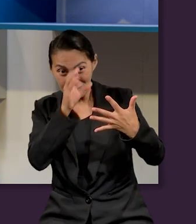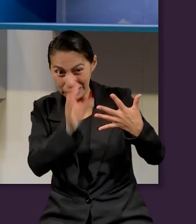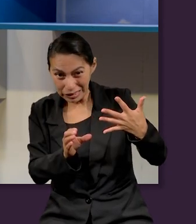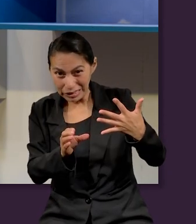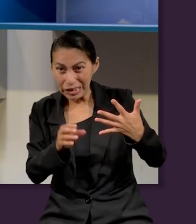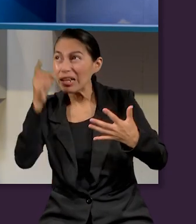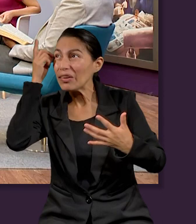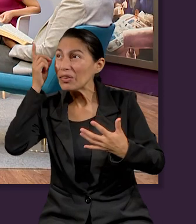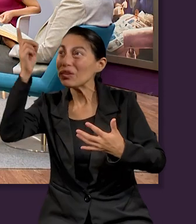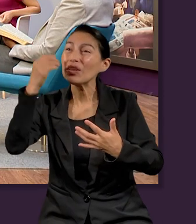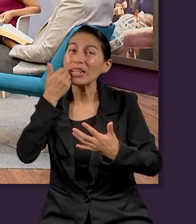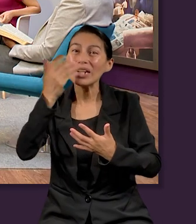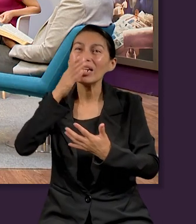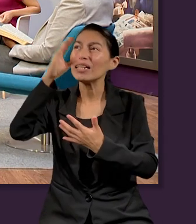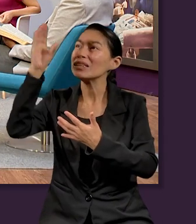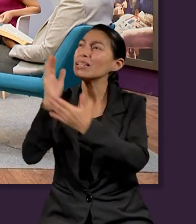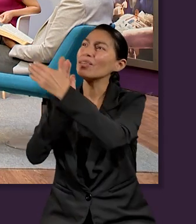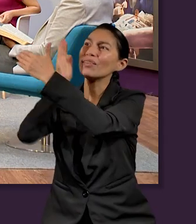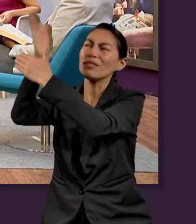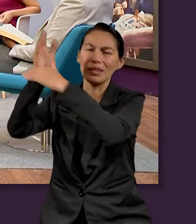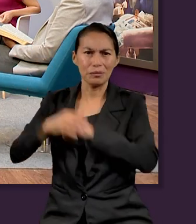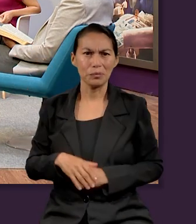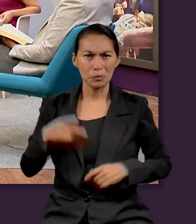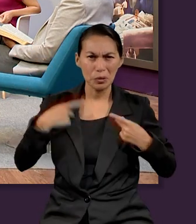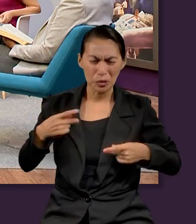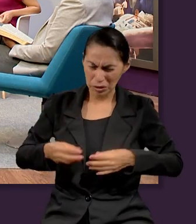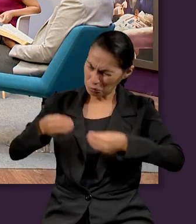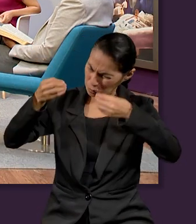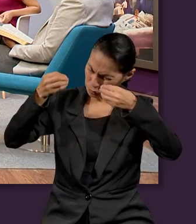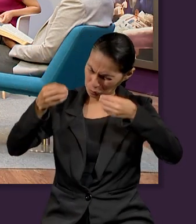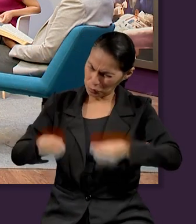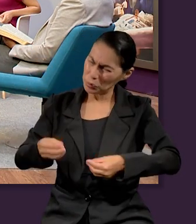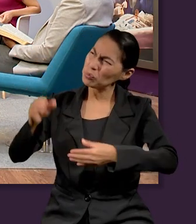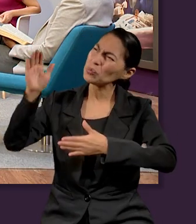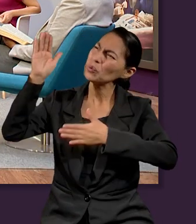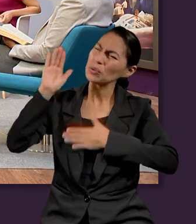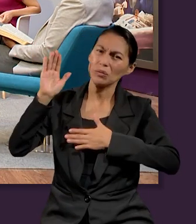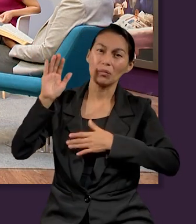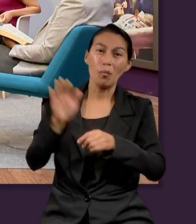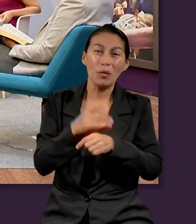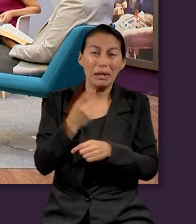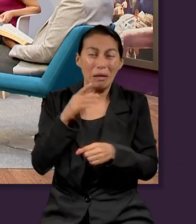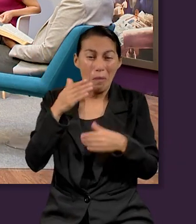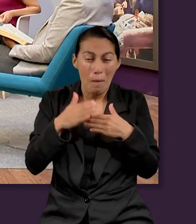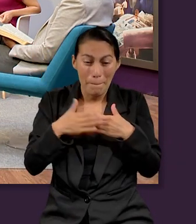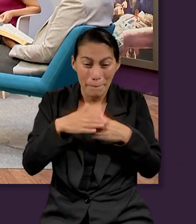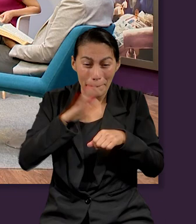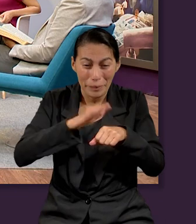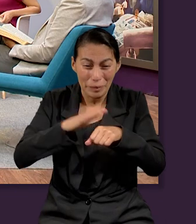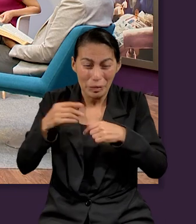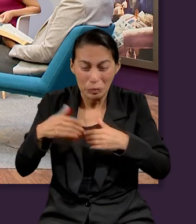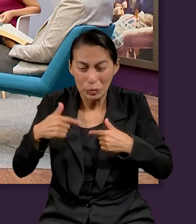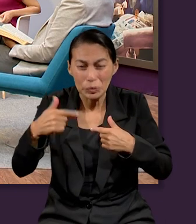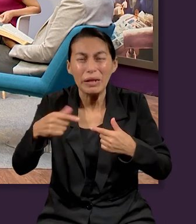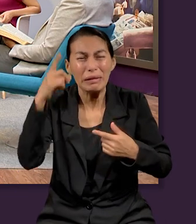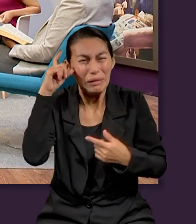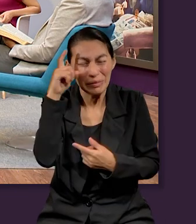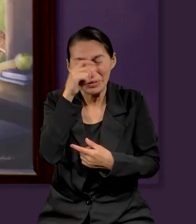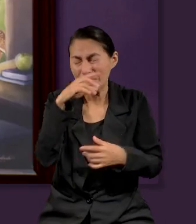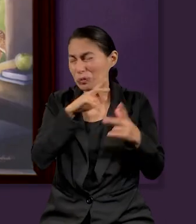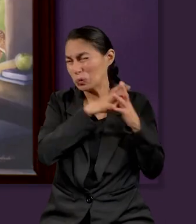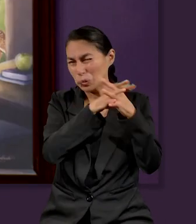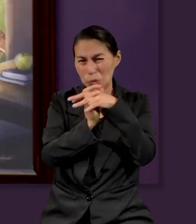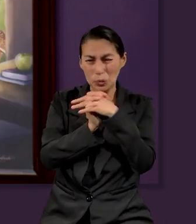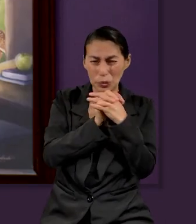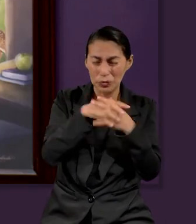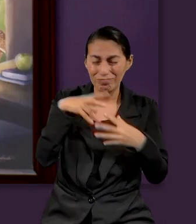de creyentes quiere el Señor. Compromiso total. Porque la batalla se está poniendo cada vez peor. Ahora,